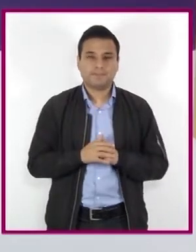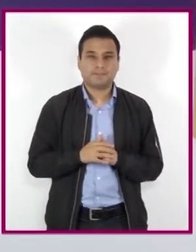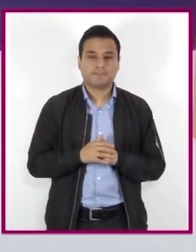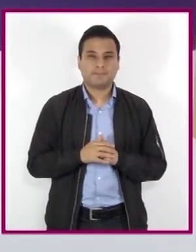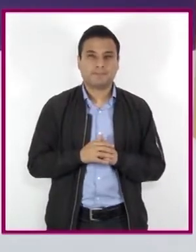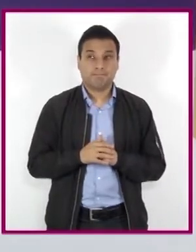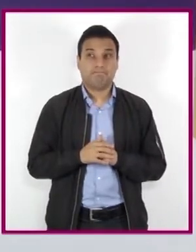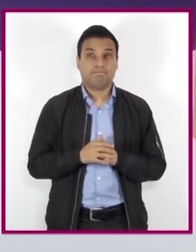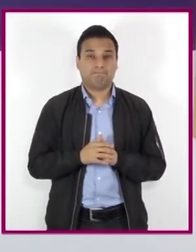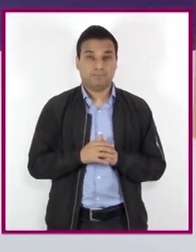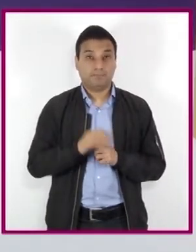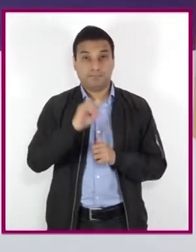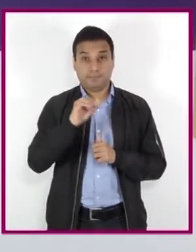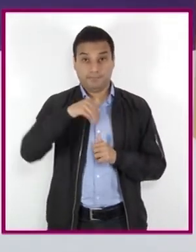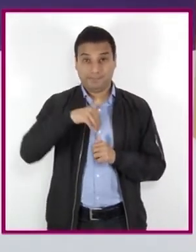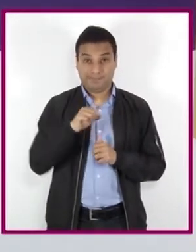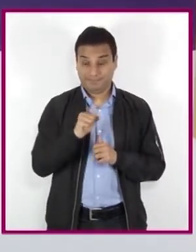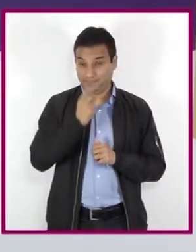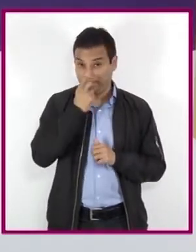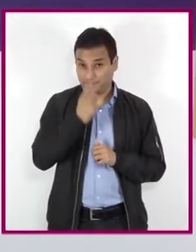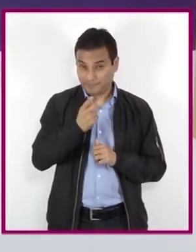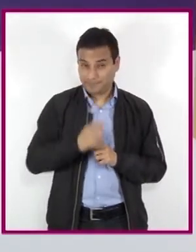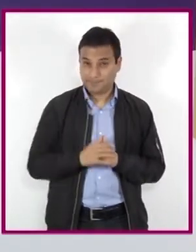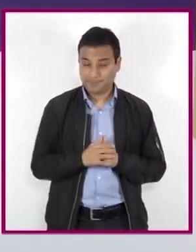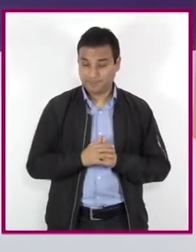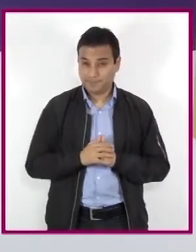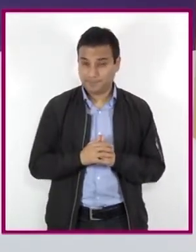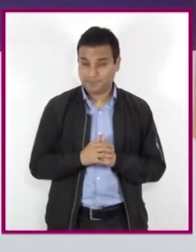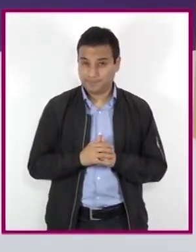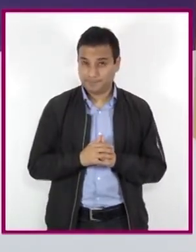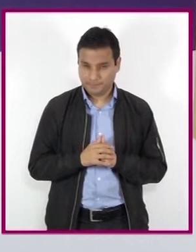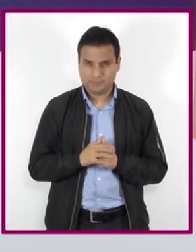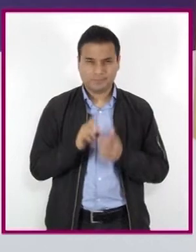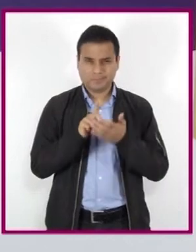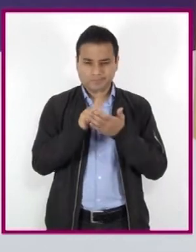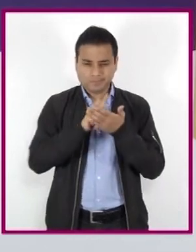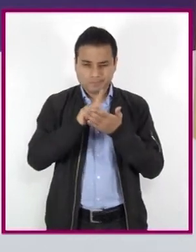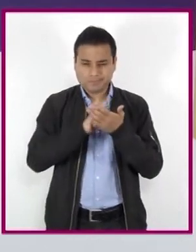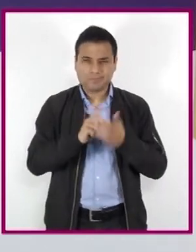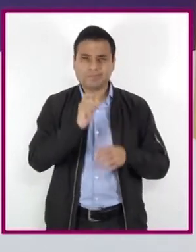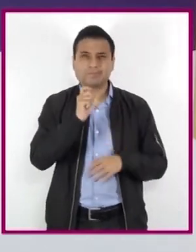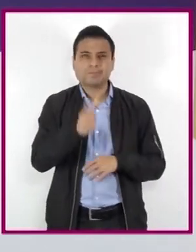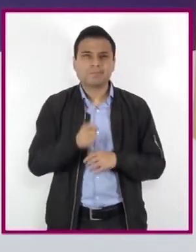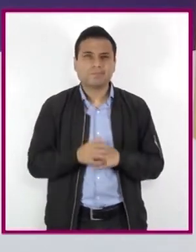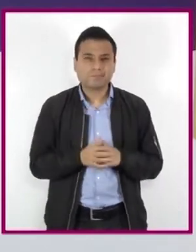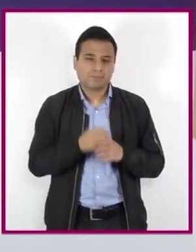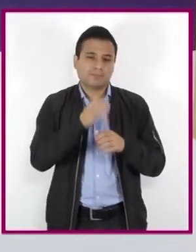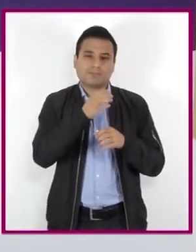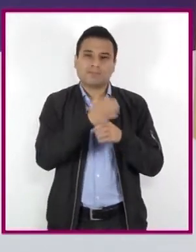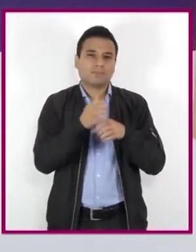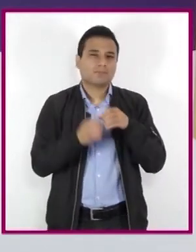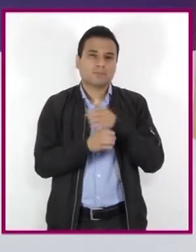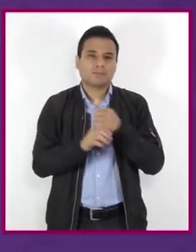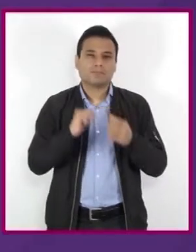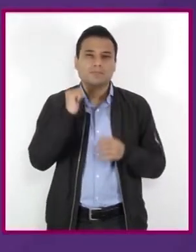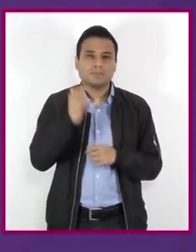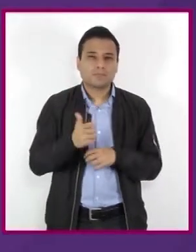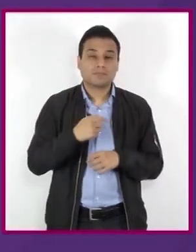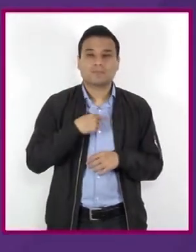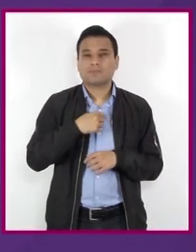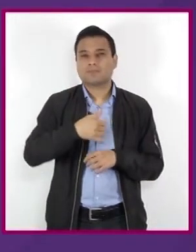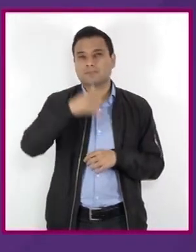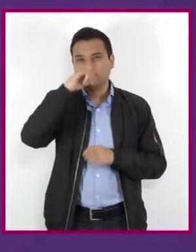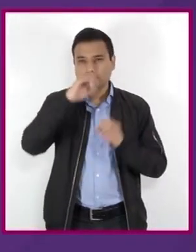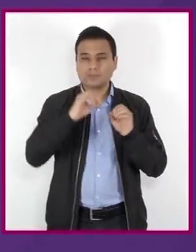Según la Organización Mundial de la Salud, OMS, droga es toda sustancia que, introducida en un organismo vivo,